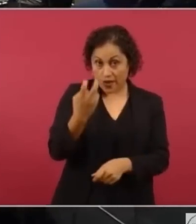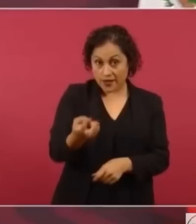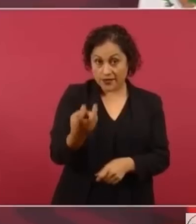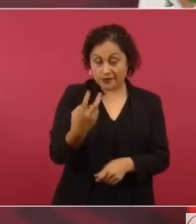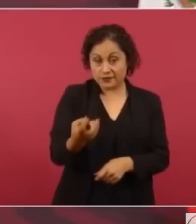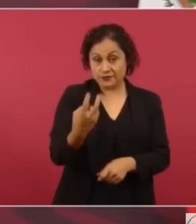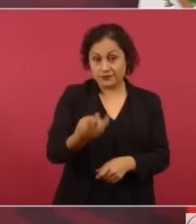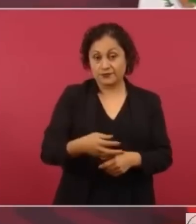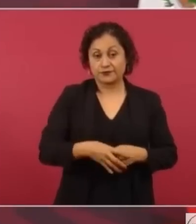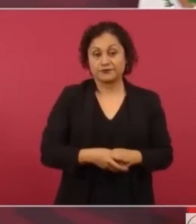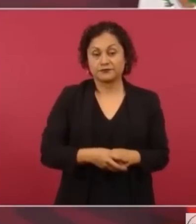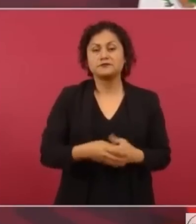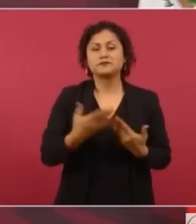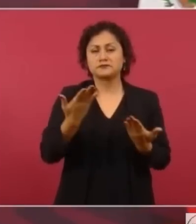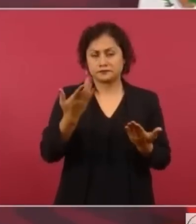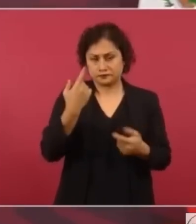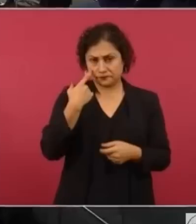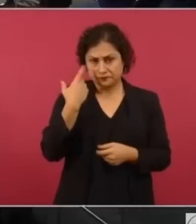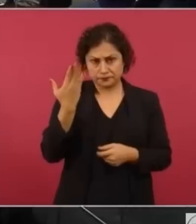Por lo mismo. A ver,